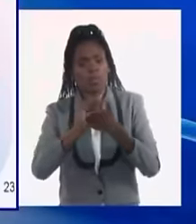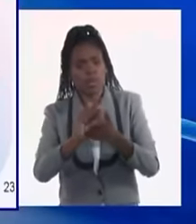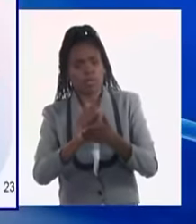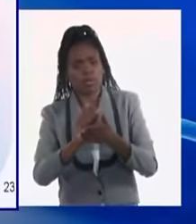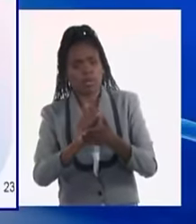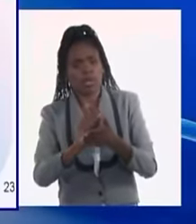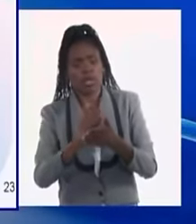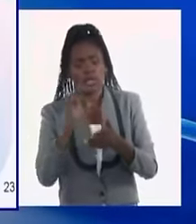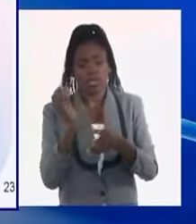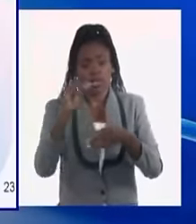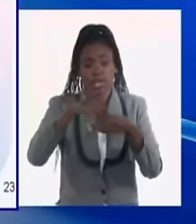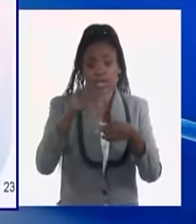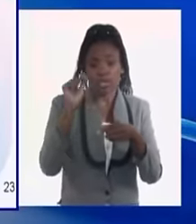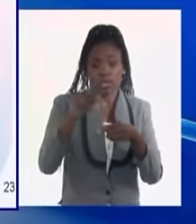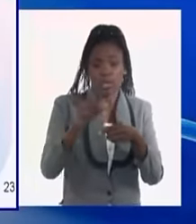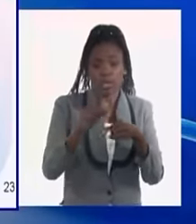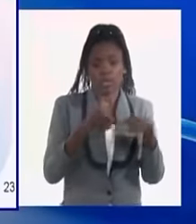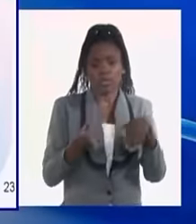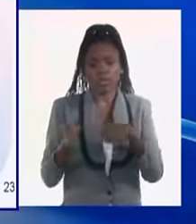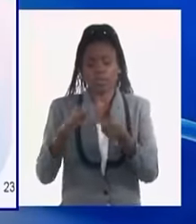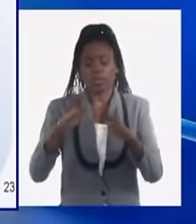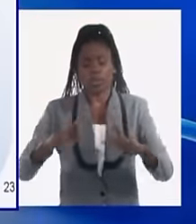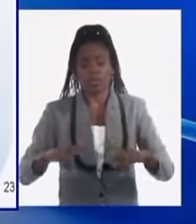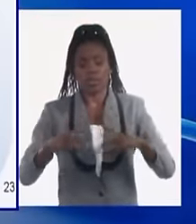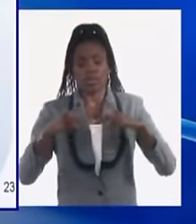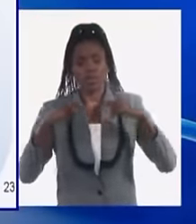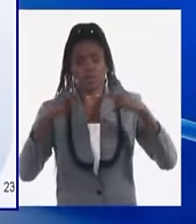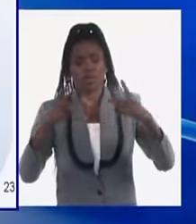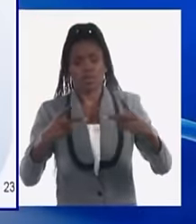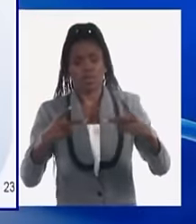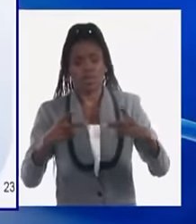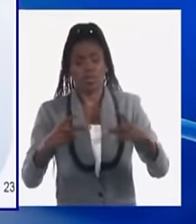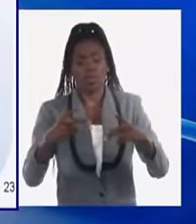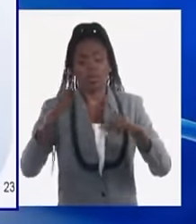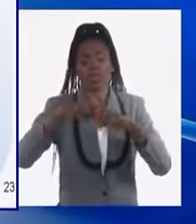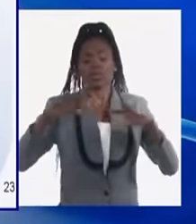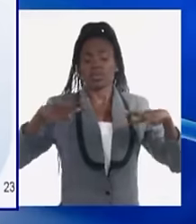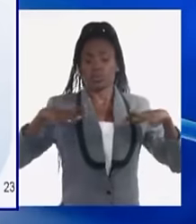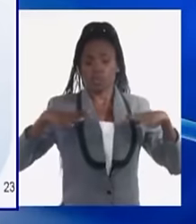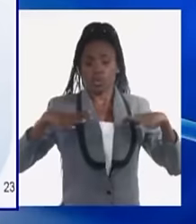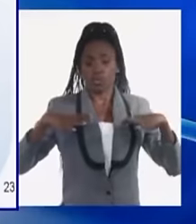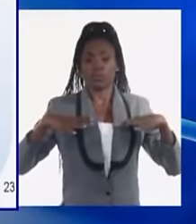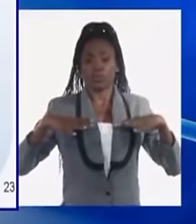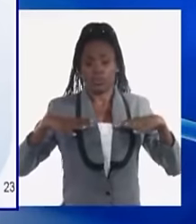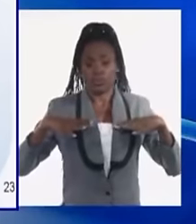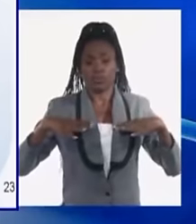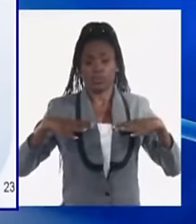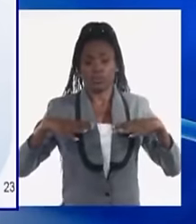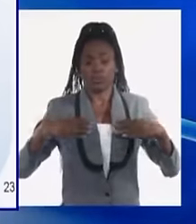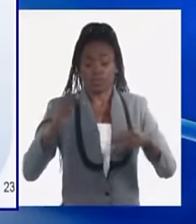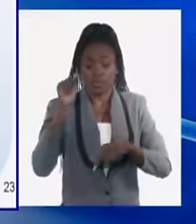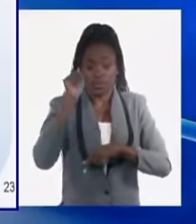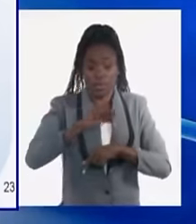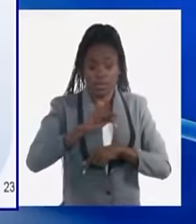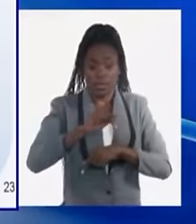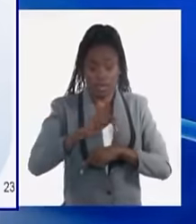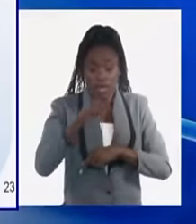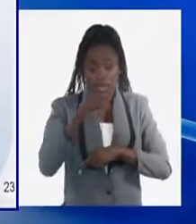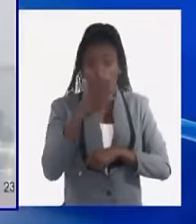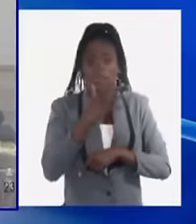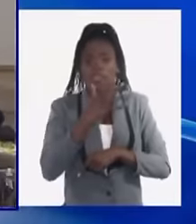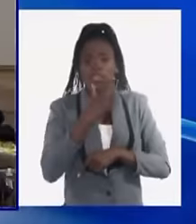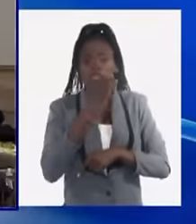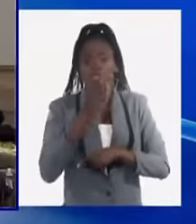Dentro de ello, el camino de la recuperación del turismo, llamado la locomotora de la